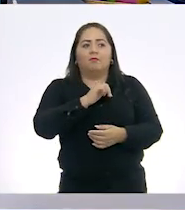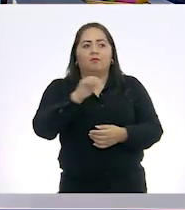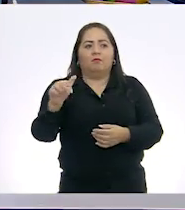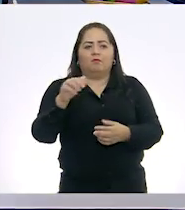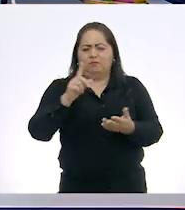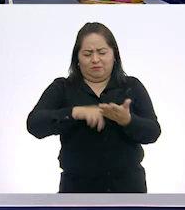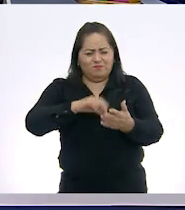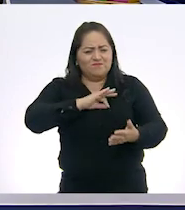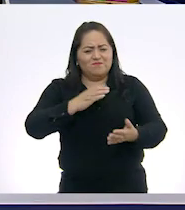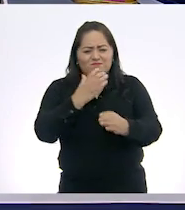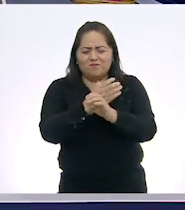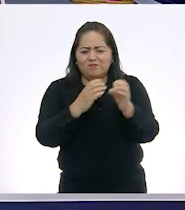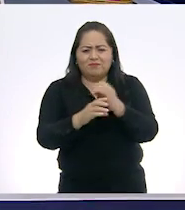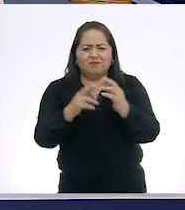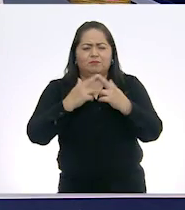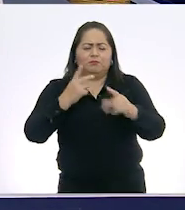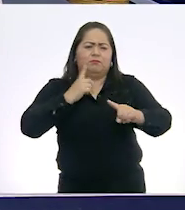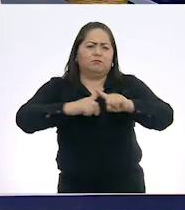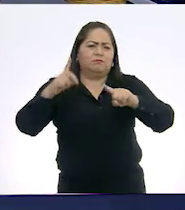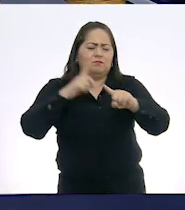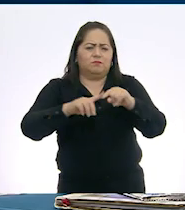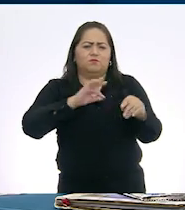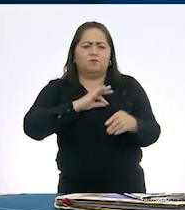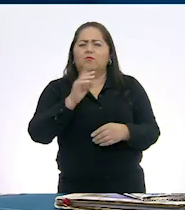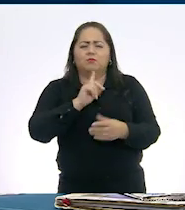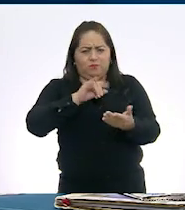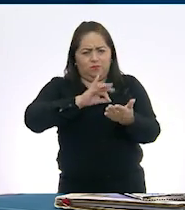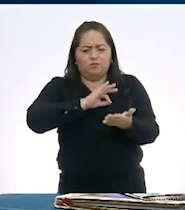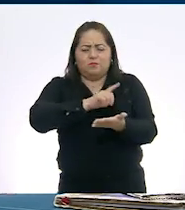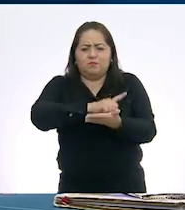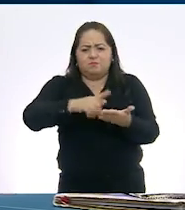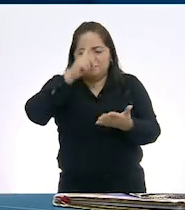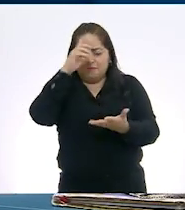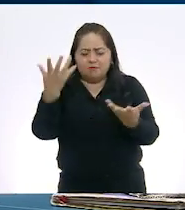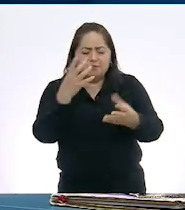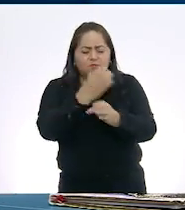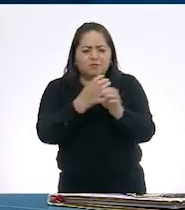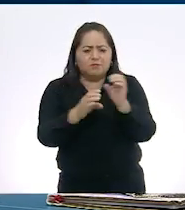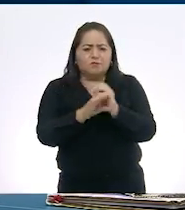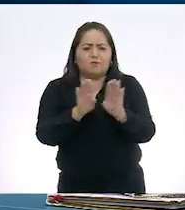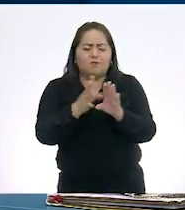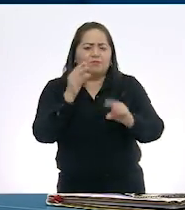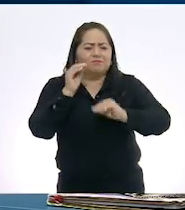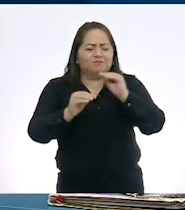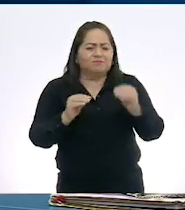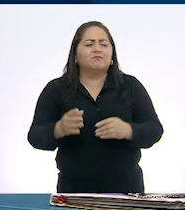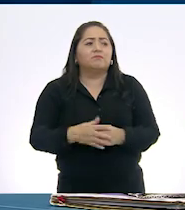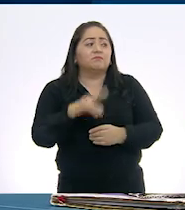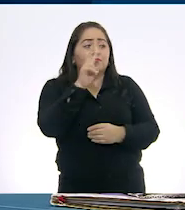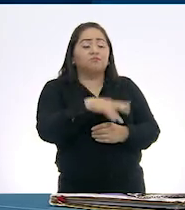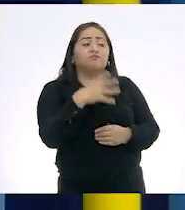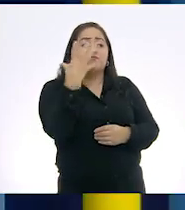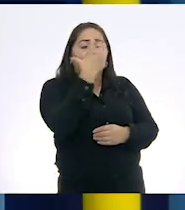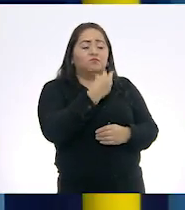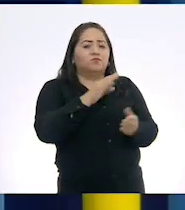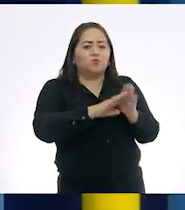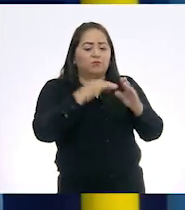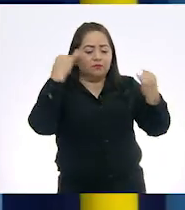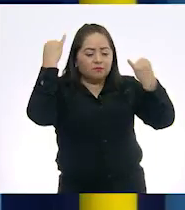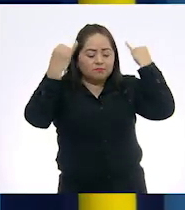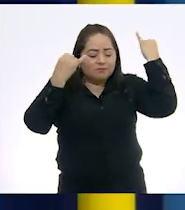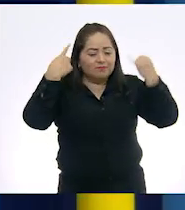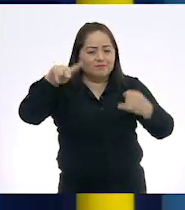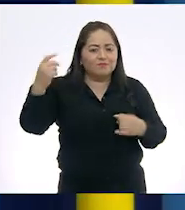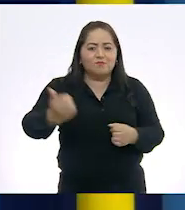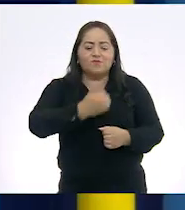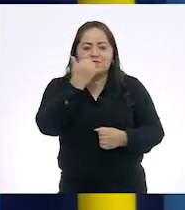diversos y múltiples para hacer nuestros trabajos. Qué maravilloso, porque estimulan la creatividad en los